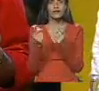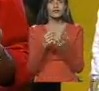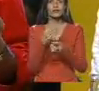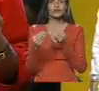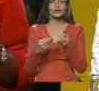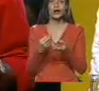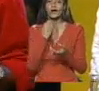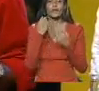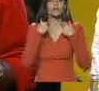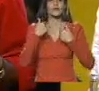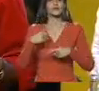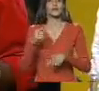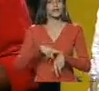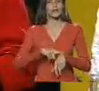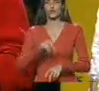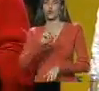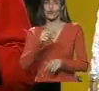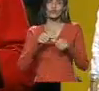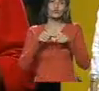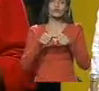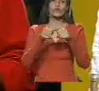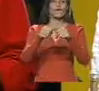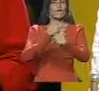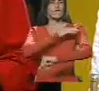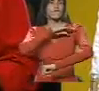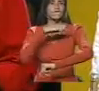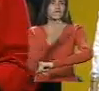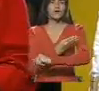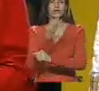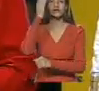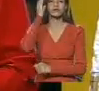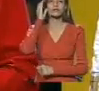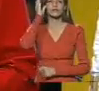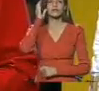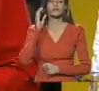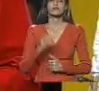para perder el tiempo, los dimos para mantener y fortalecer la conciencia.